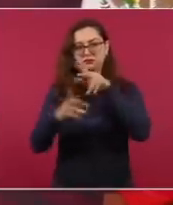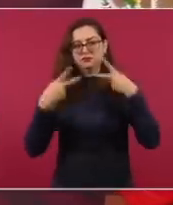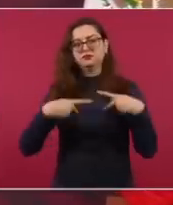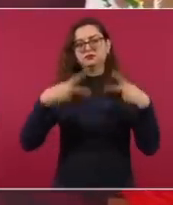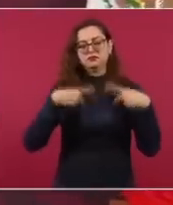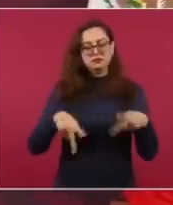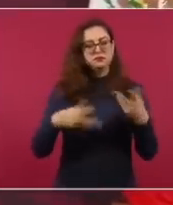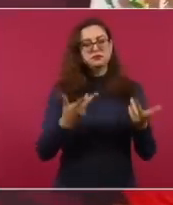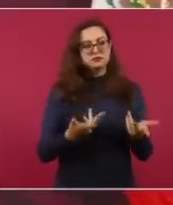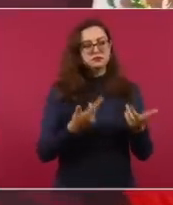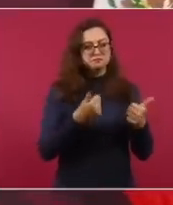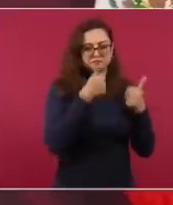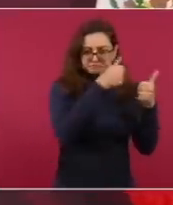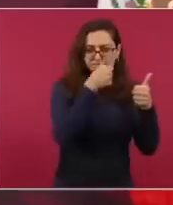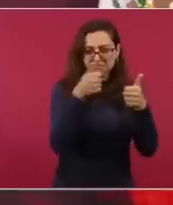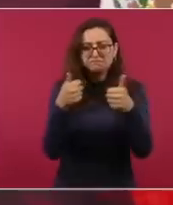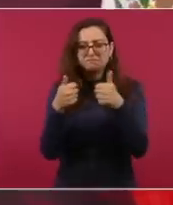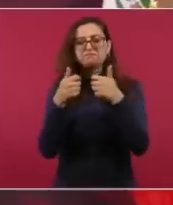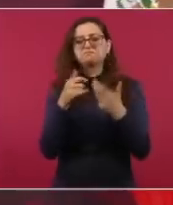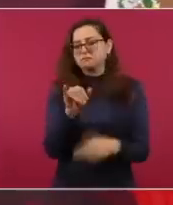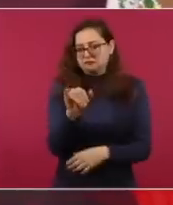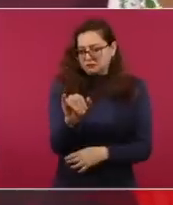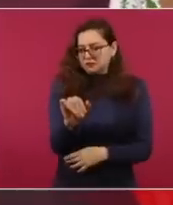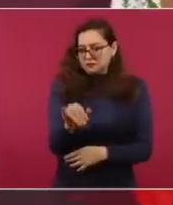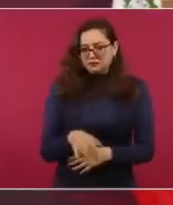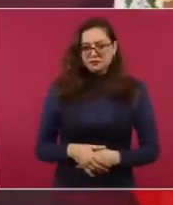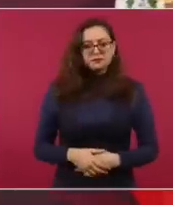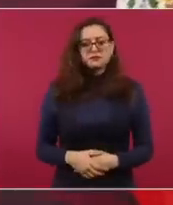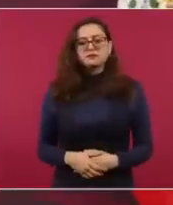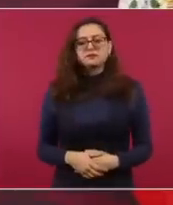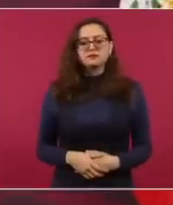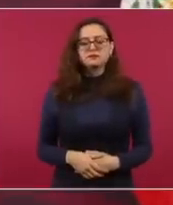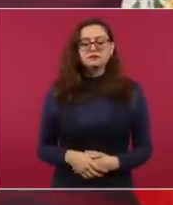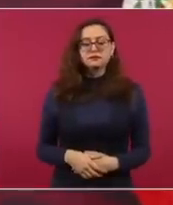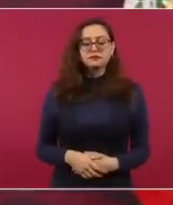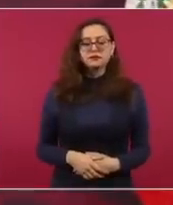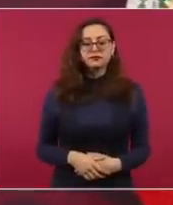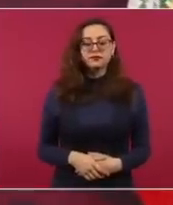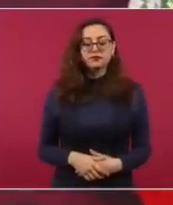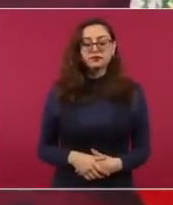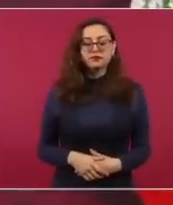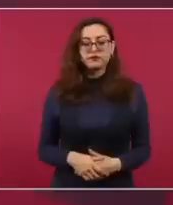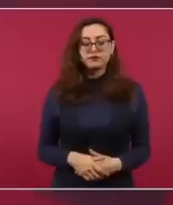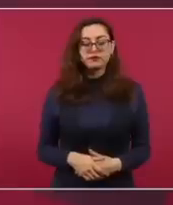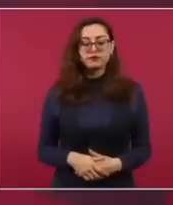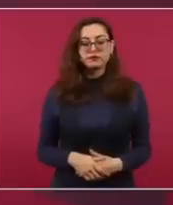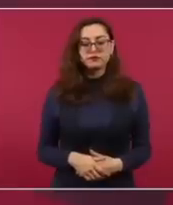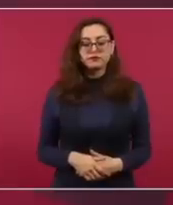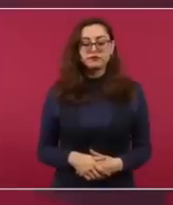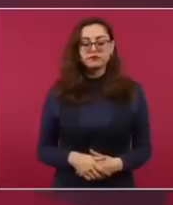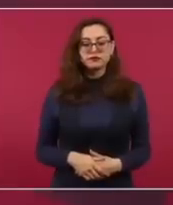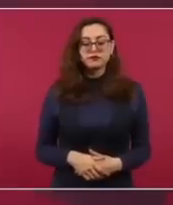Estados Unidos. Yo les comentaba que en el